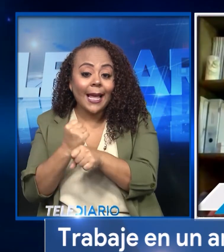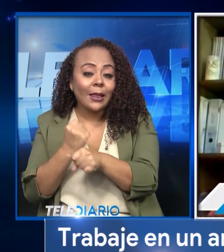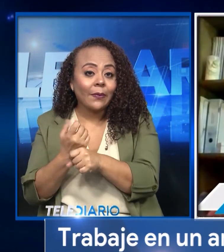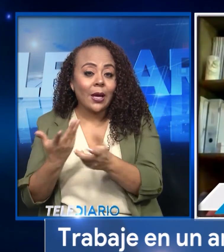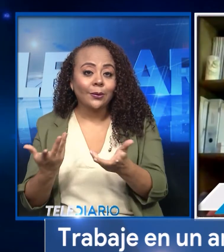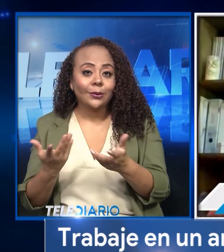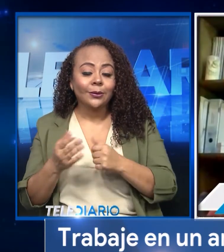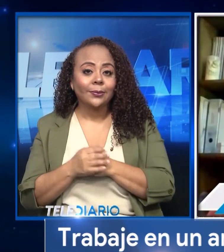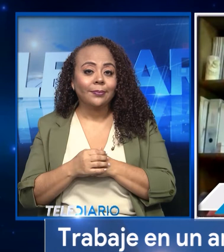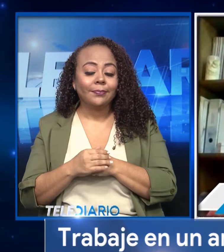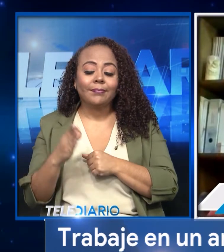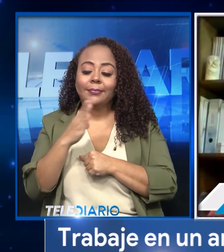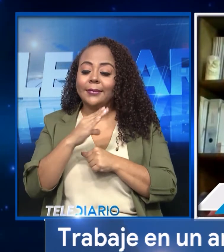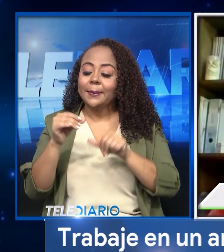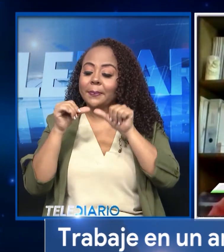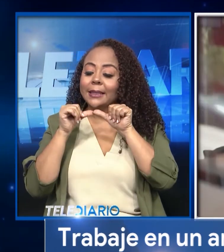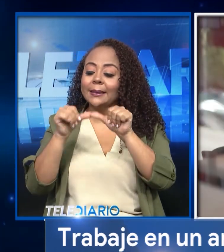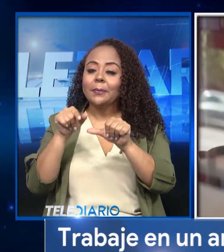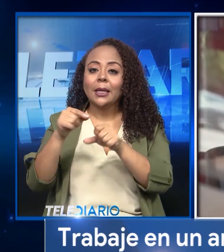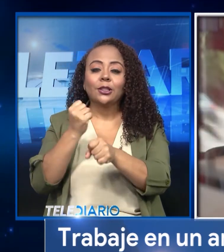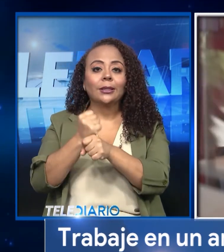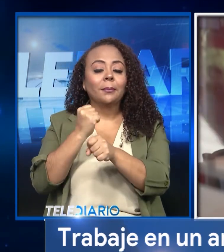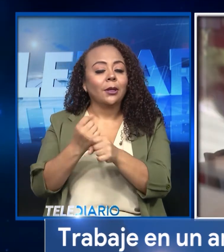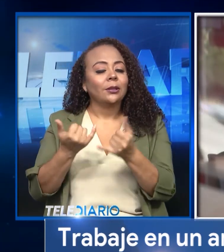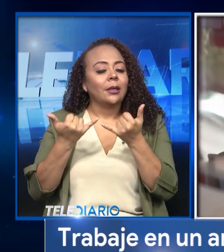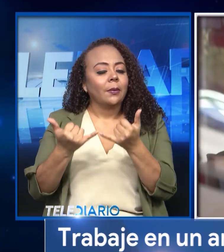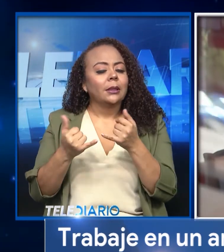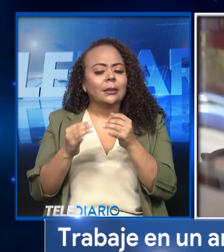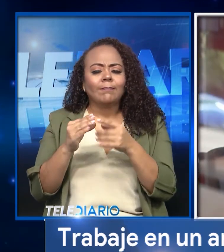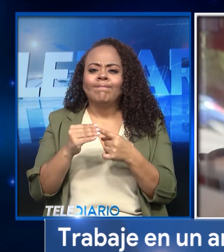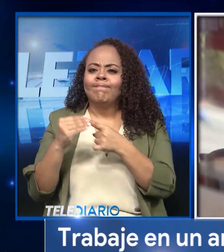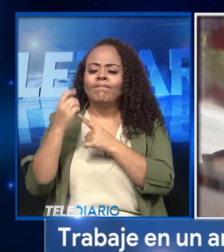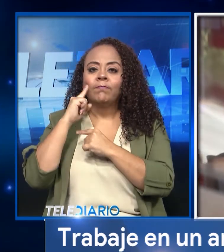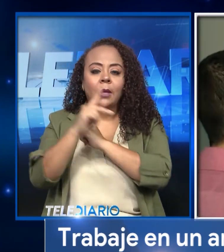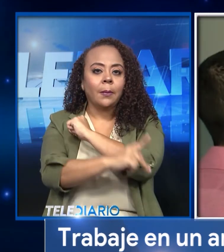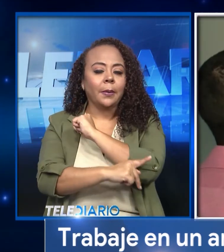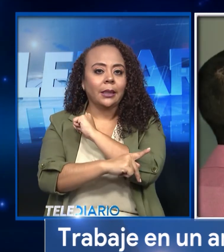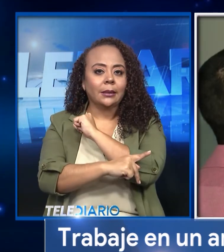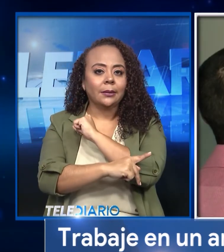y presentar esos empleos en este momento es prioridad para el país.